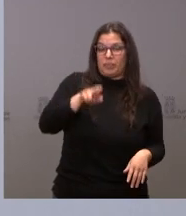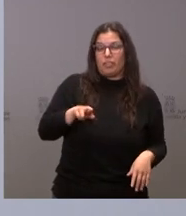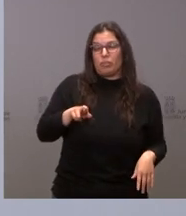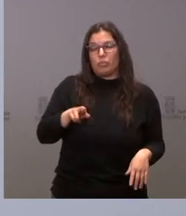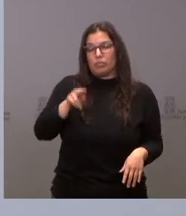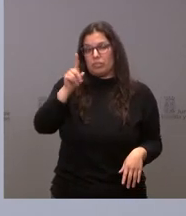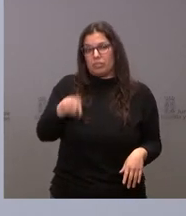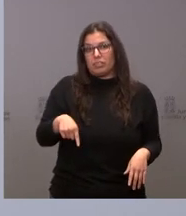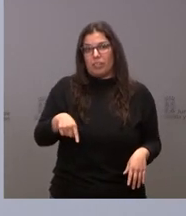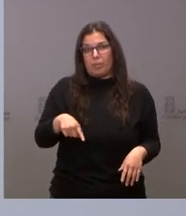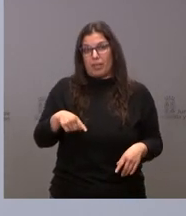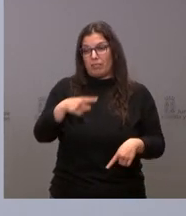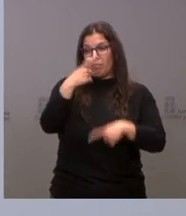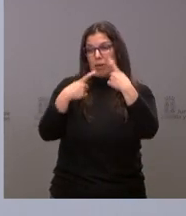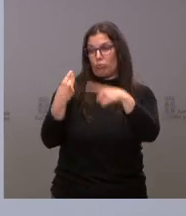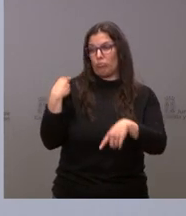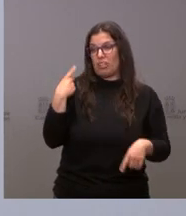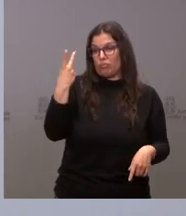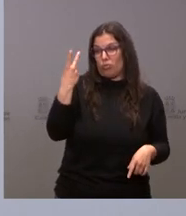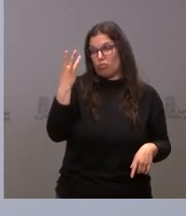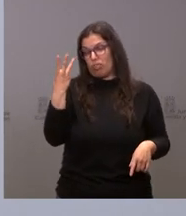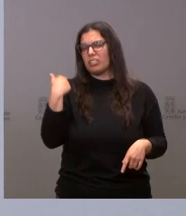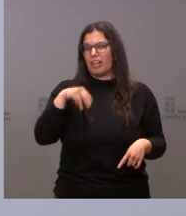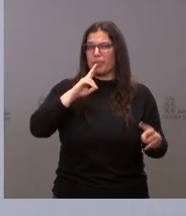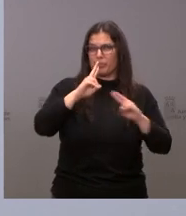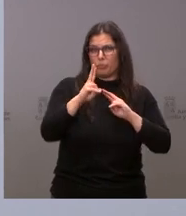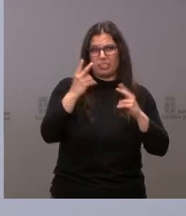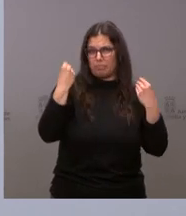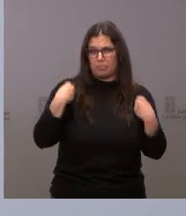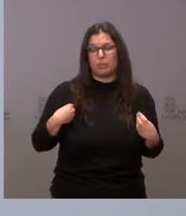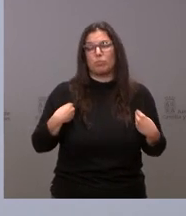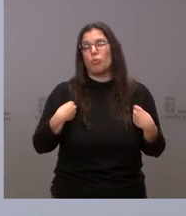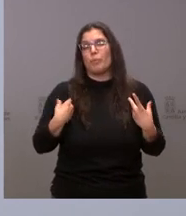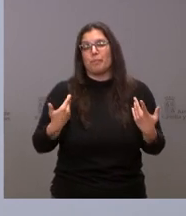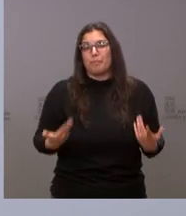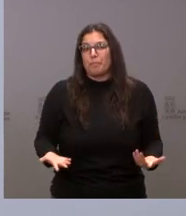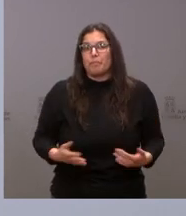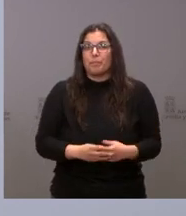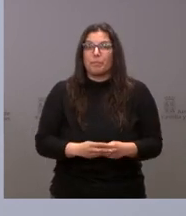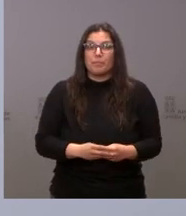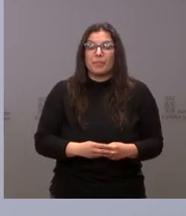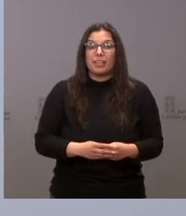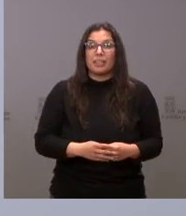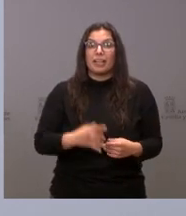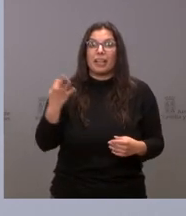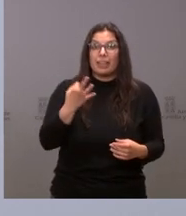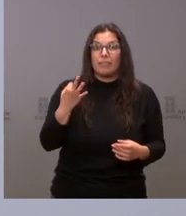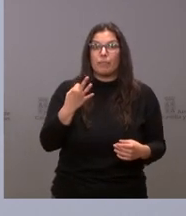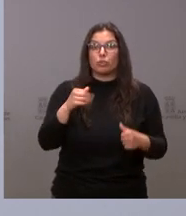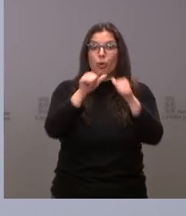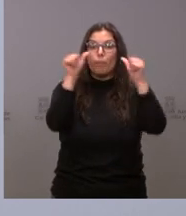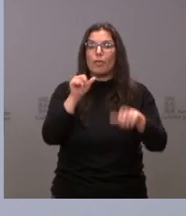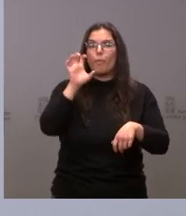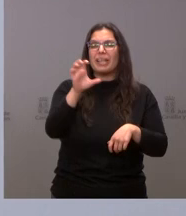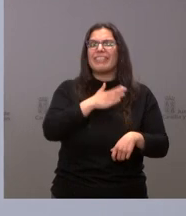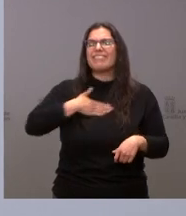dos preguntas que me han dos o tres preguntas que me han realizado tenemos que hacer un debate de cuál es el modelo de país que